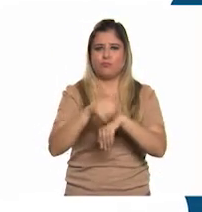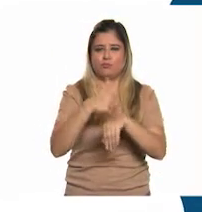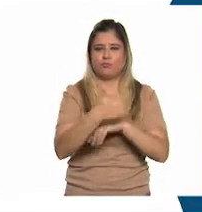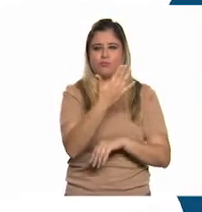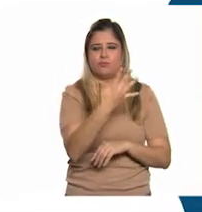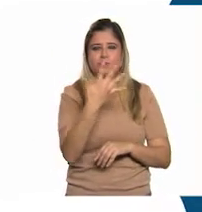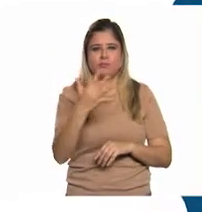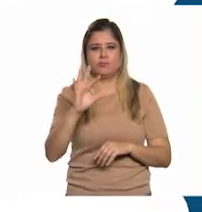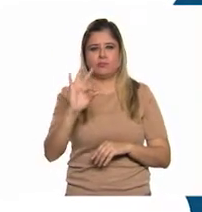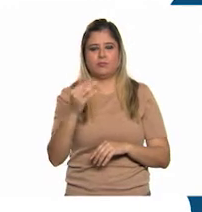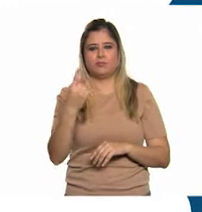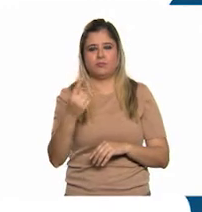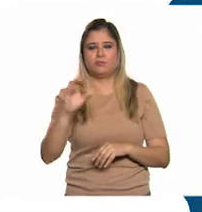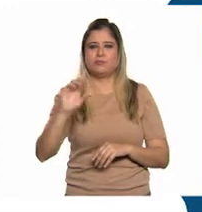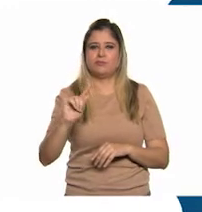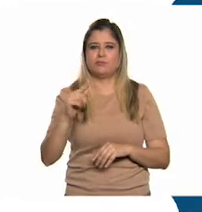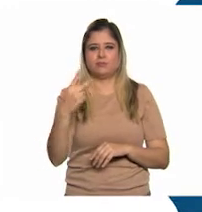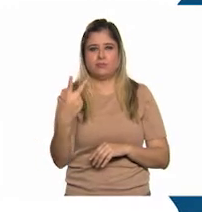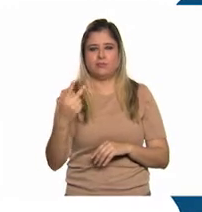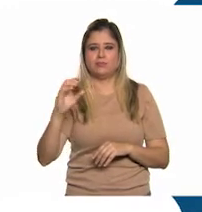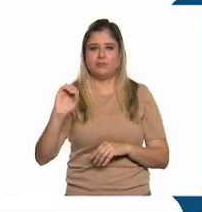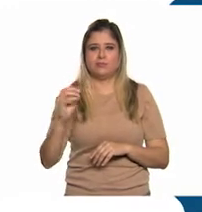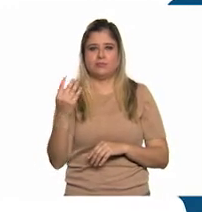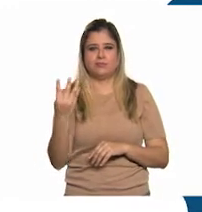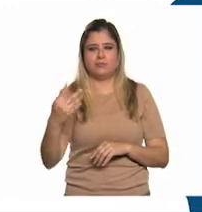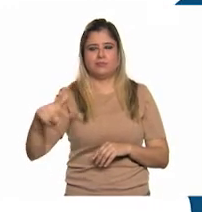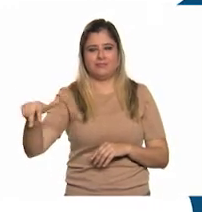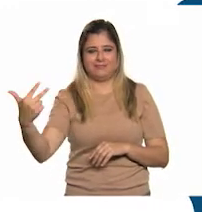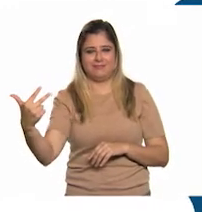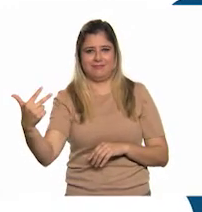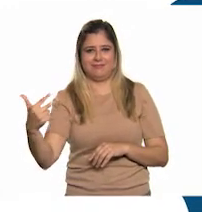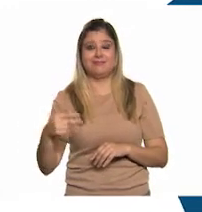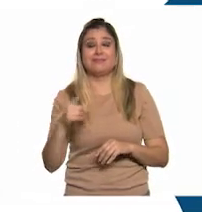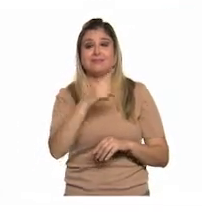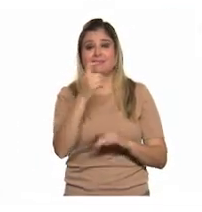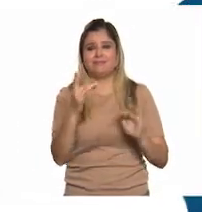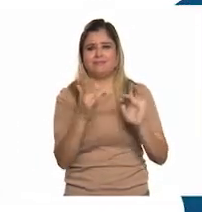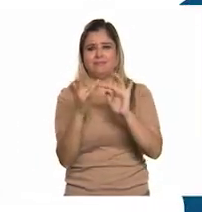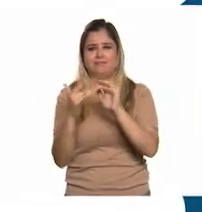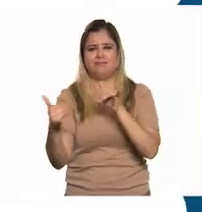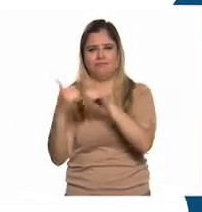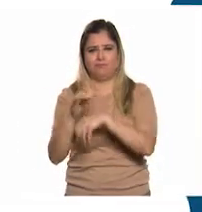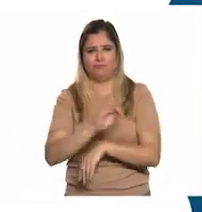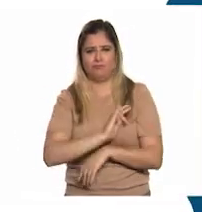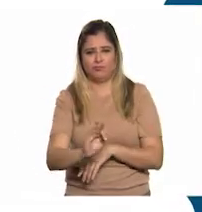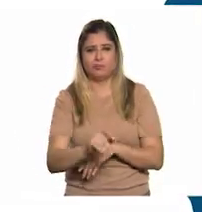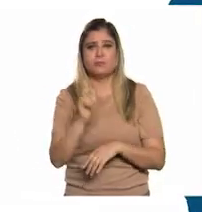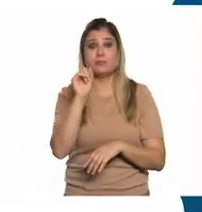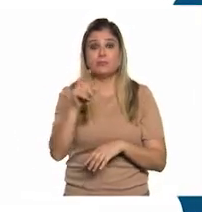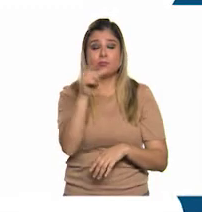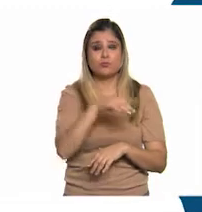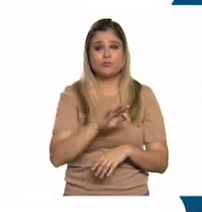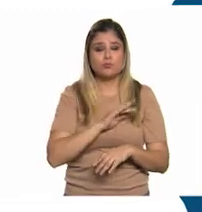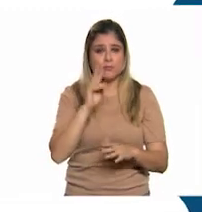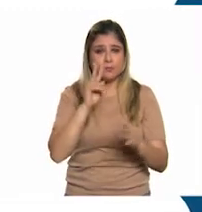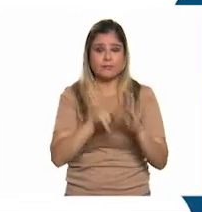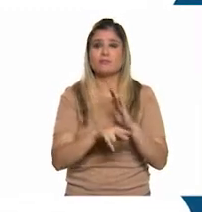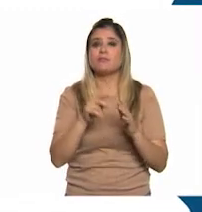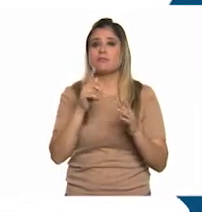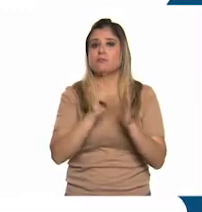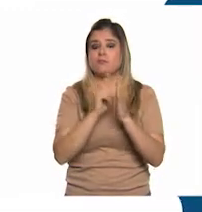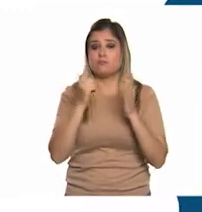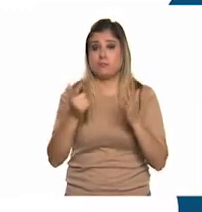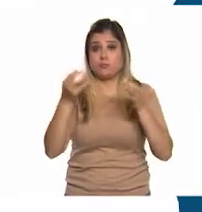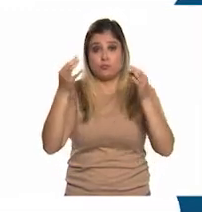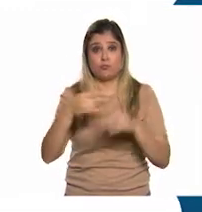41 72 04 13 con 100 líneas también puedes encontrar los libros de texto en la